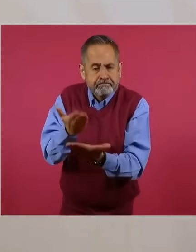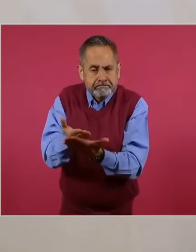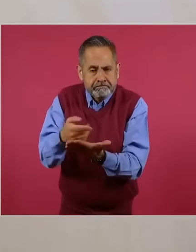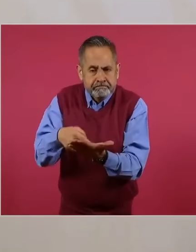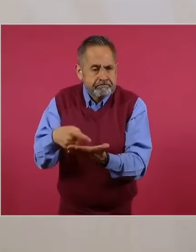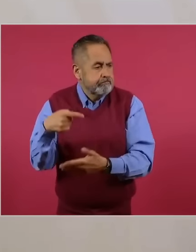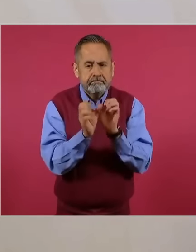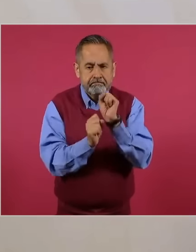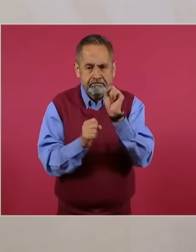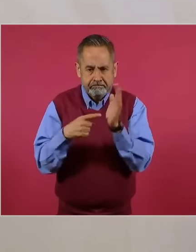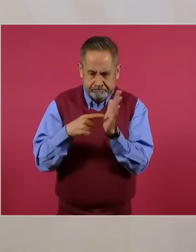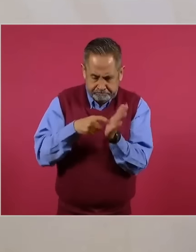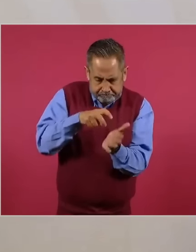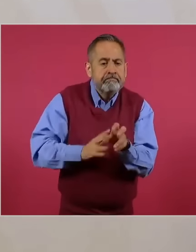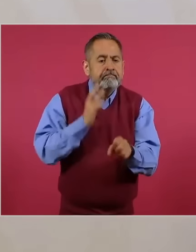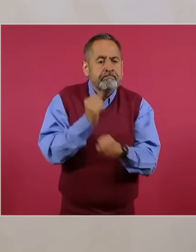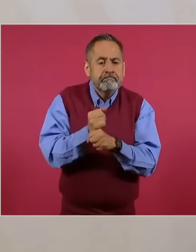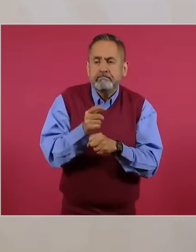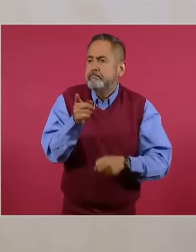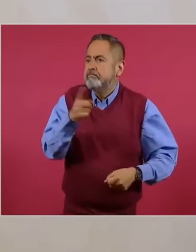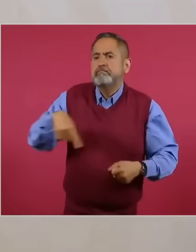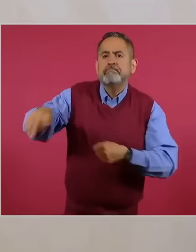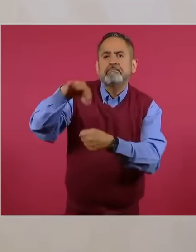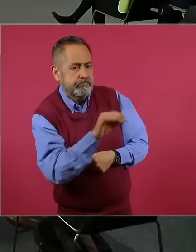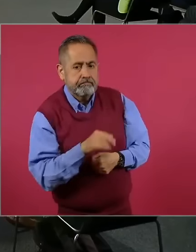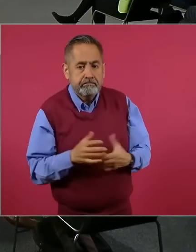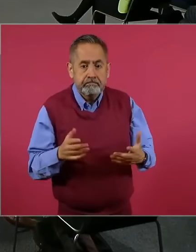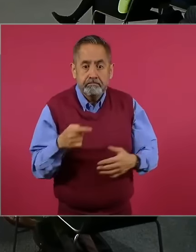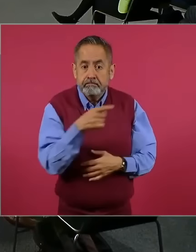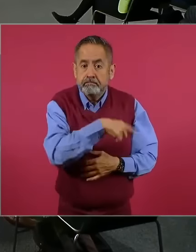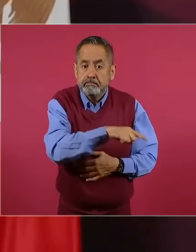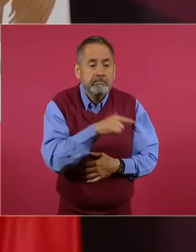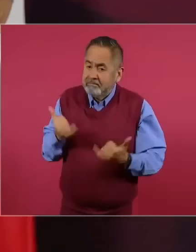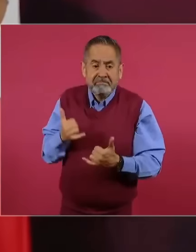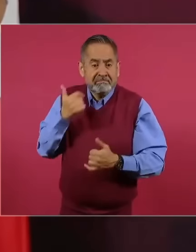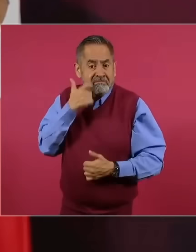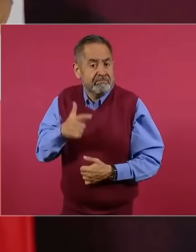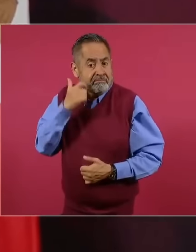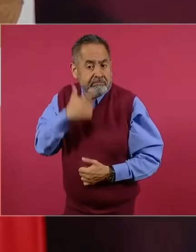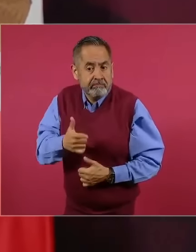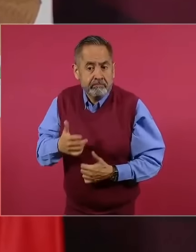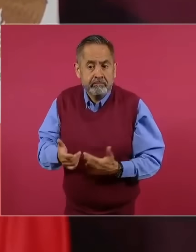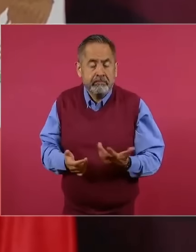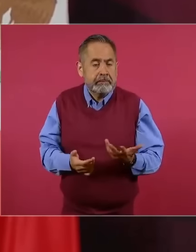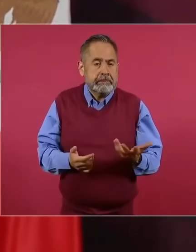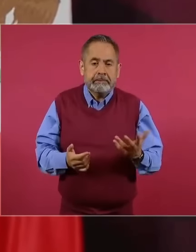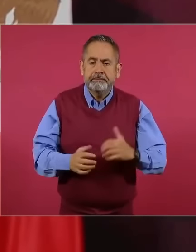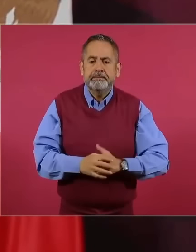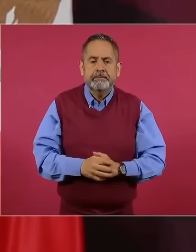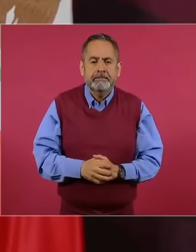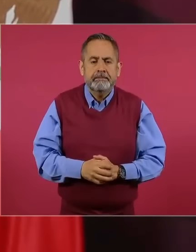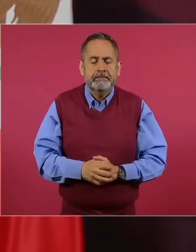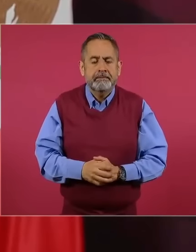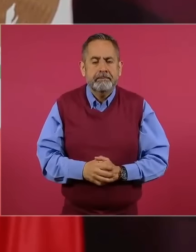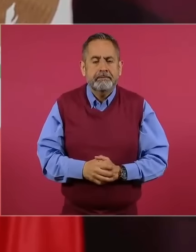reforma y no quieren cuál es la